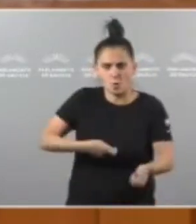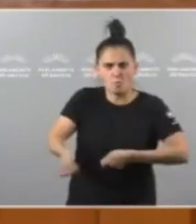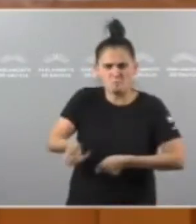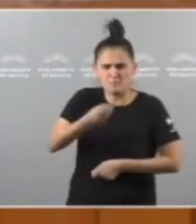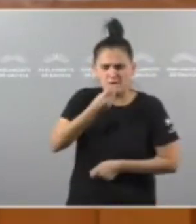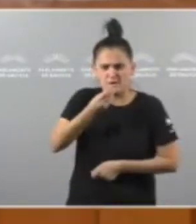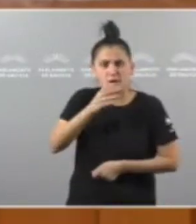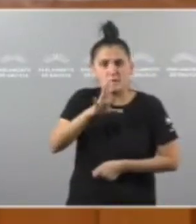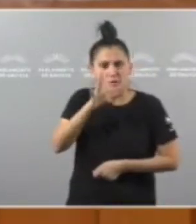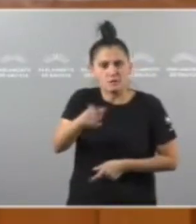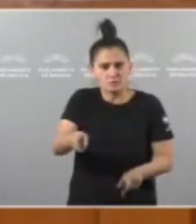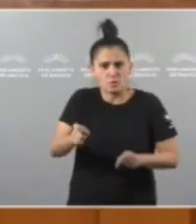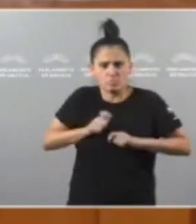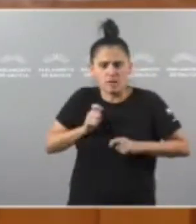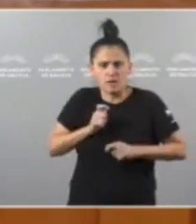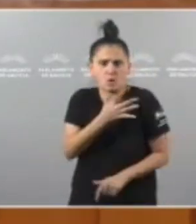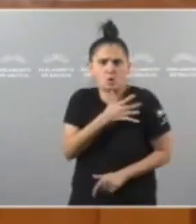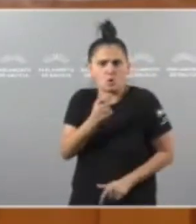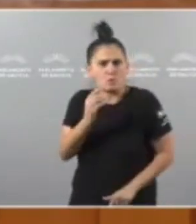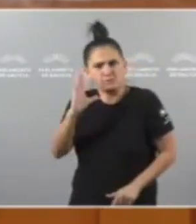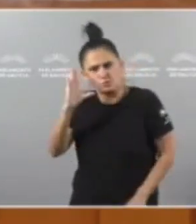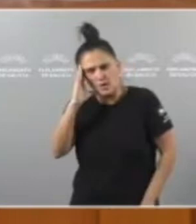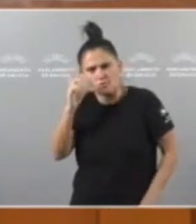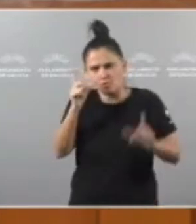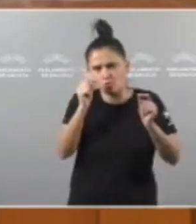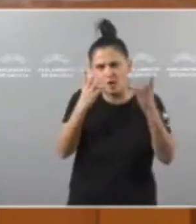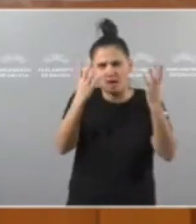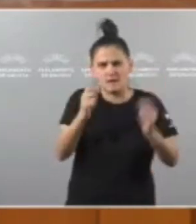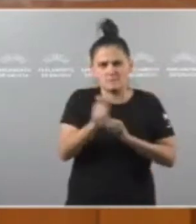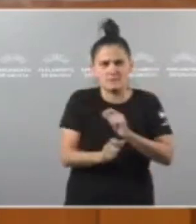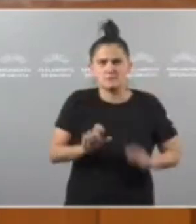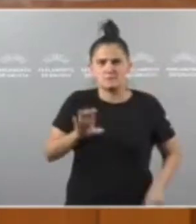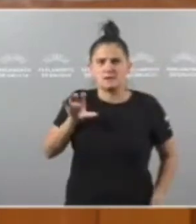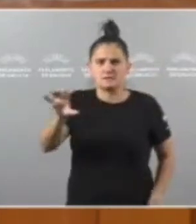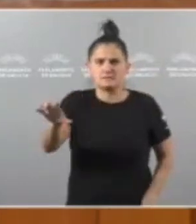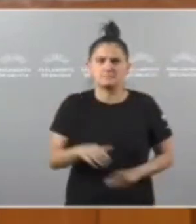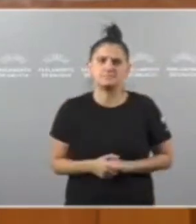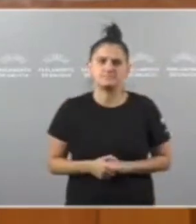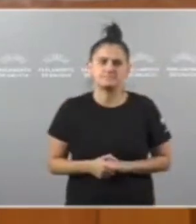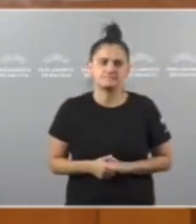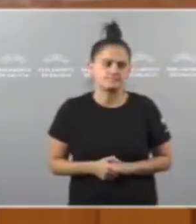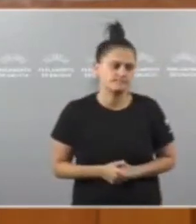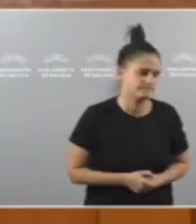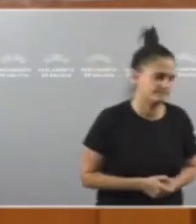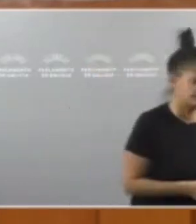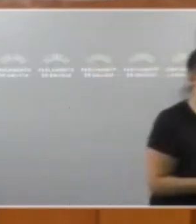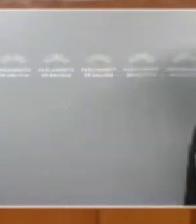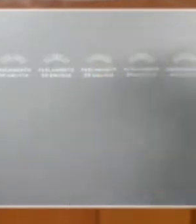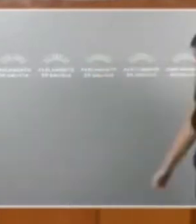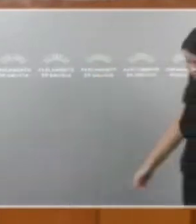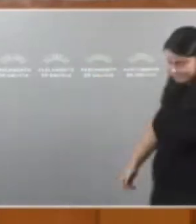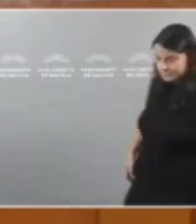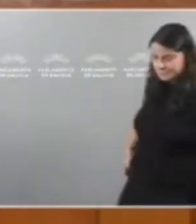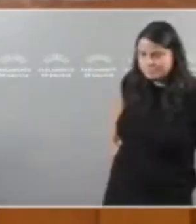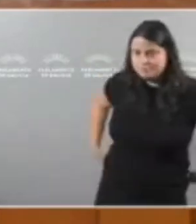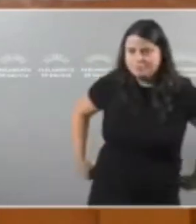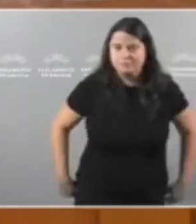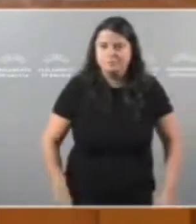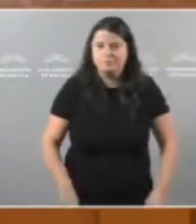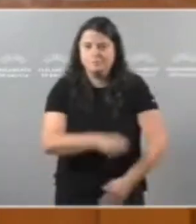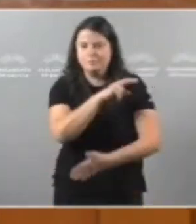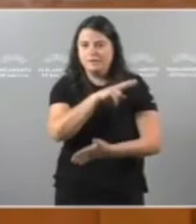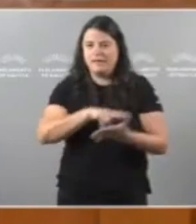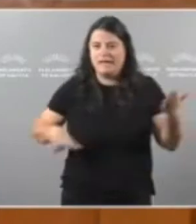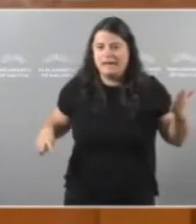que lle está quitando o sono a miles de persoas no noso país En Galiza o IPC está por